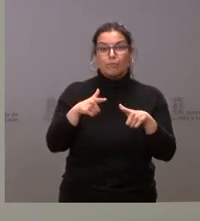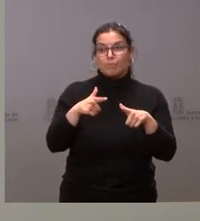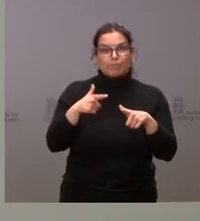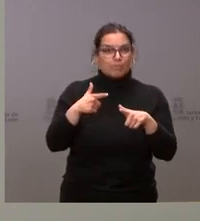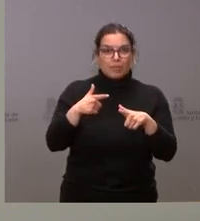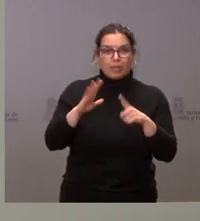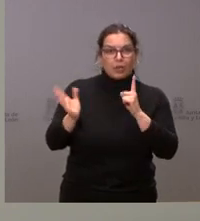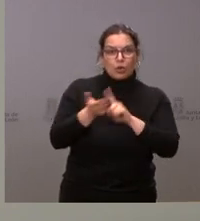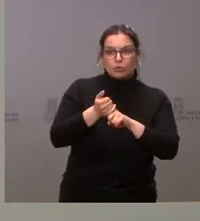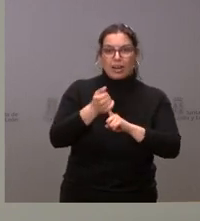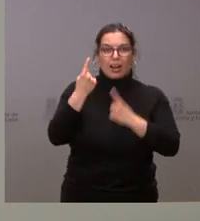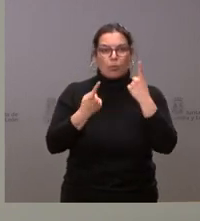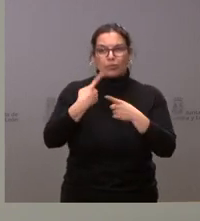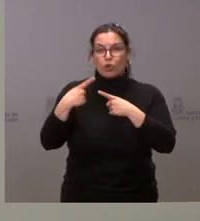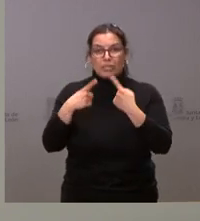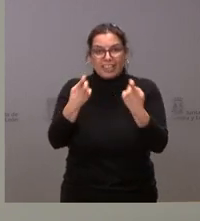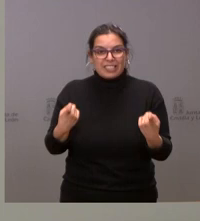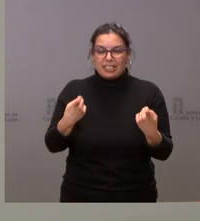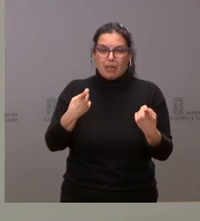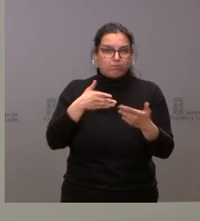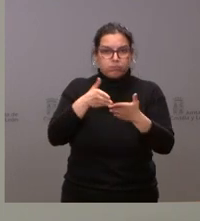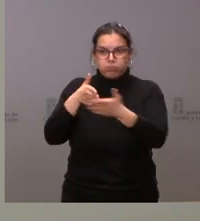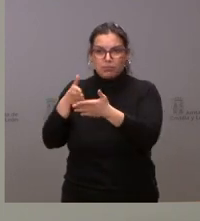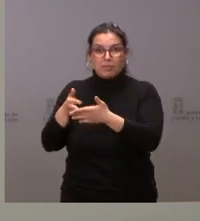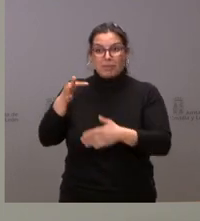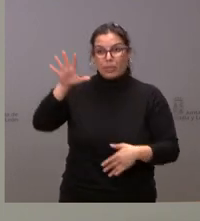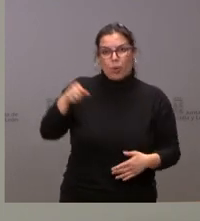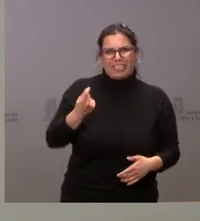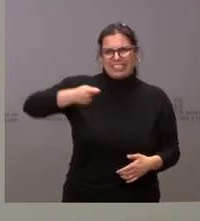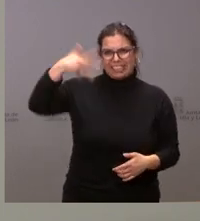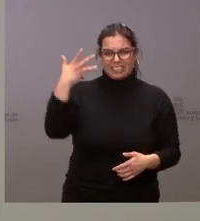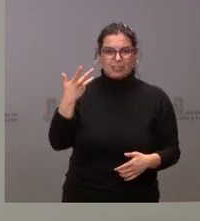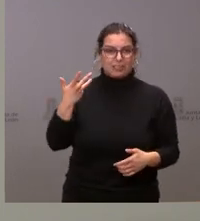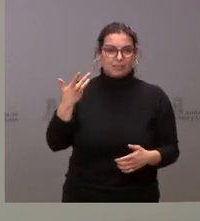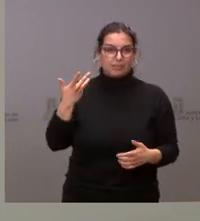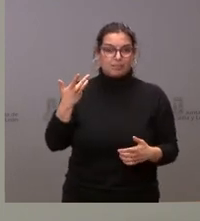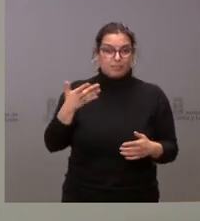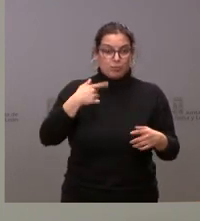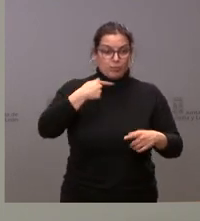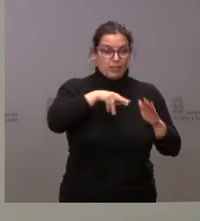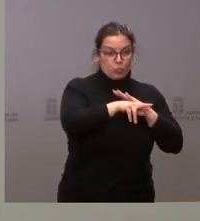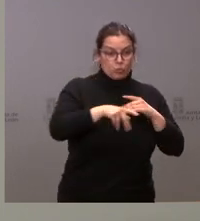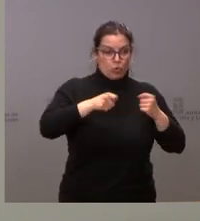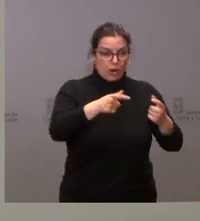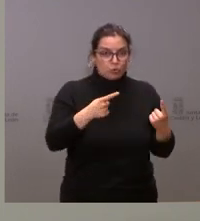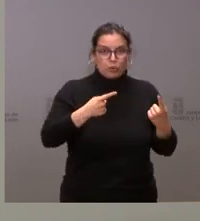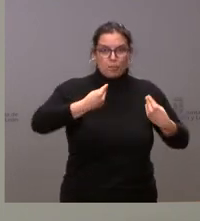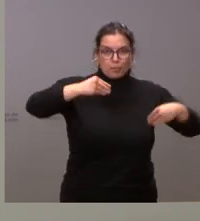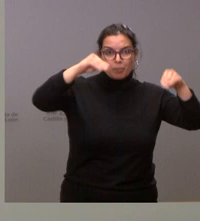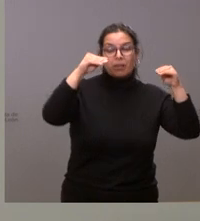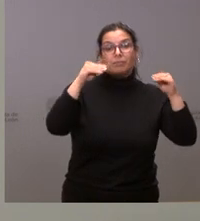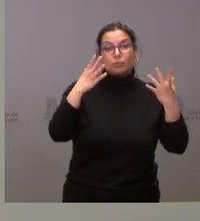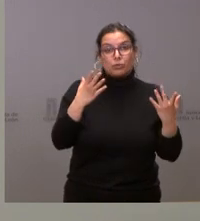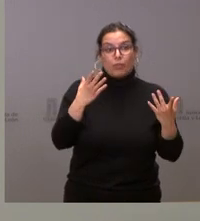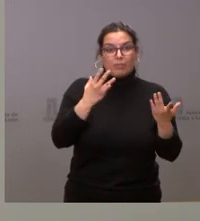a algunos de estos inputs y que está suponiendo un encarecimiento muy importante de los medios y de los recursos necesarios que precisan